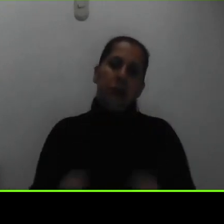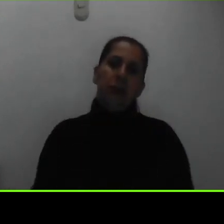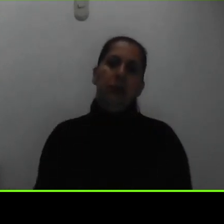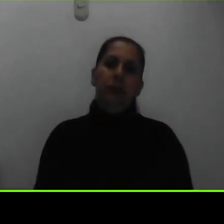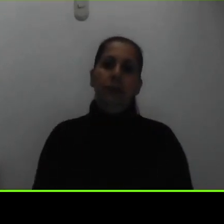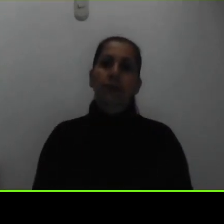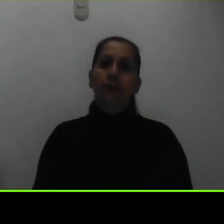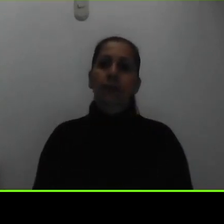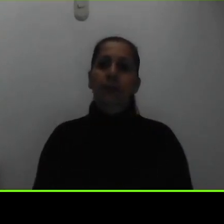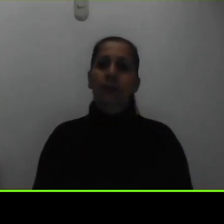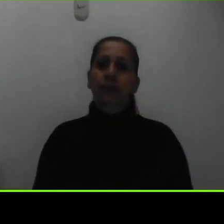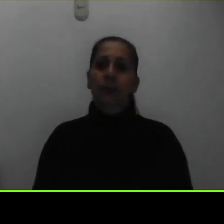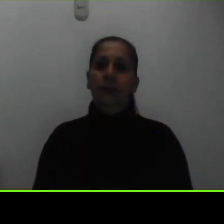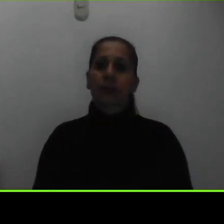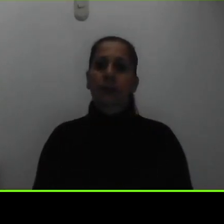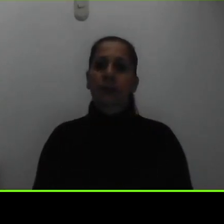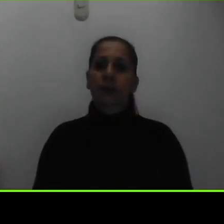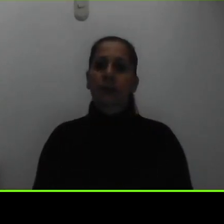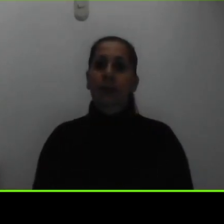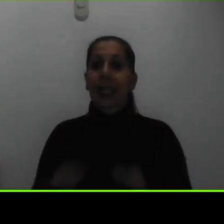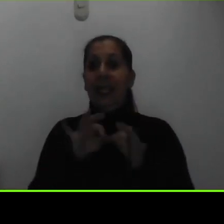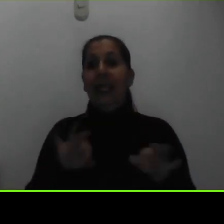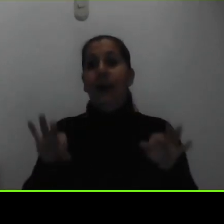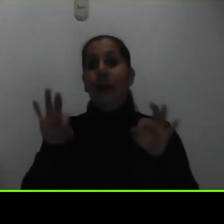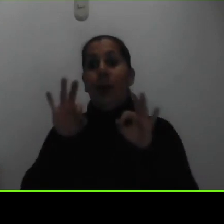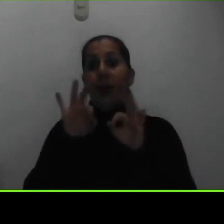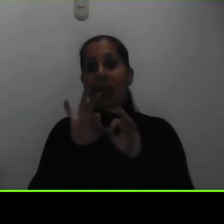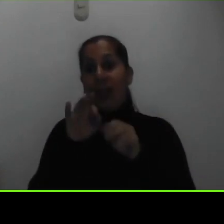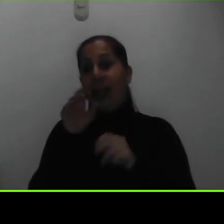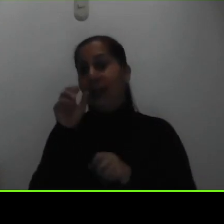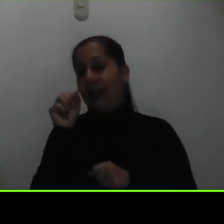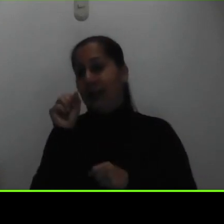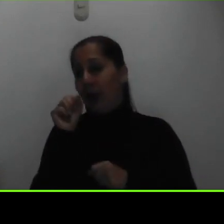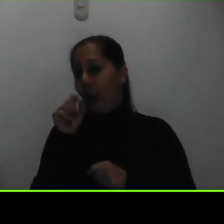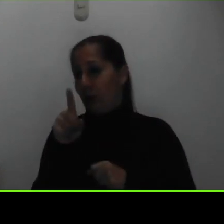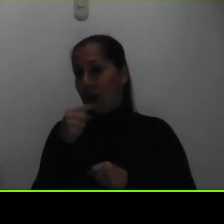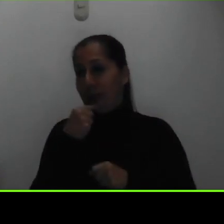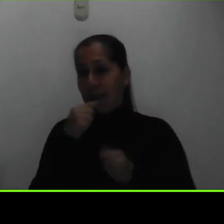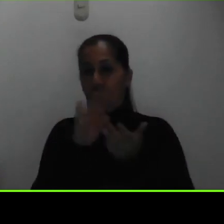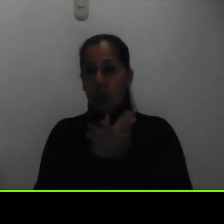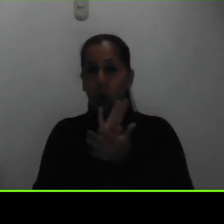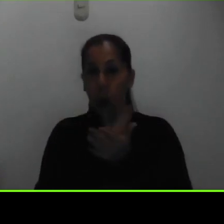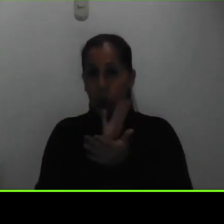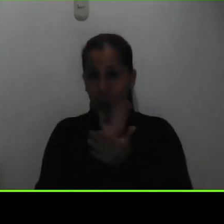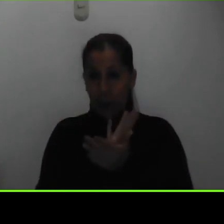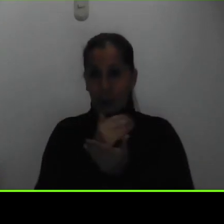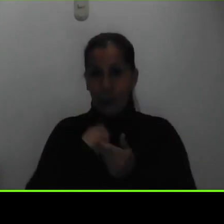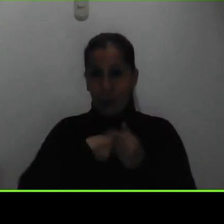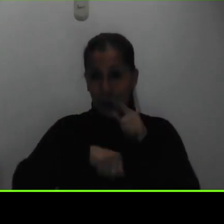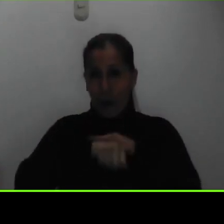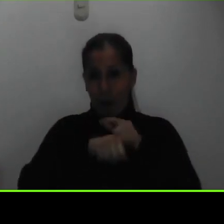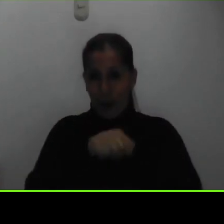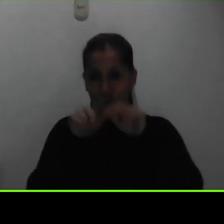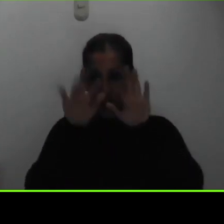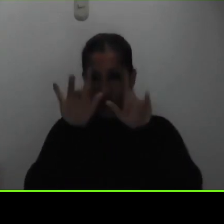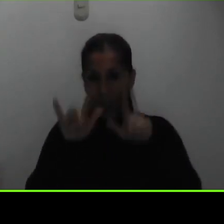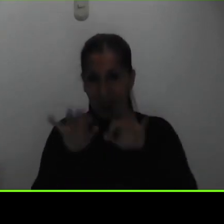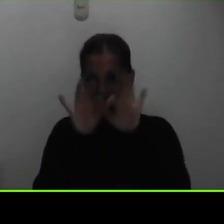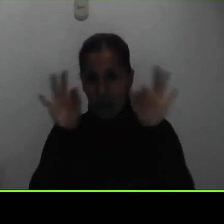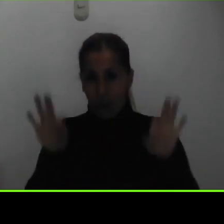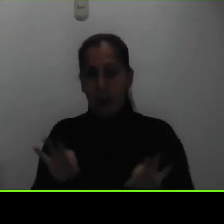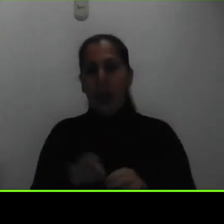importante la consulta que nos hacen de tener los documentos en el momento llenado el formulario